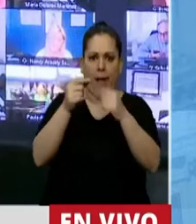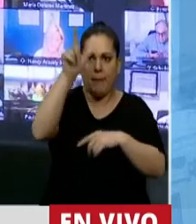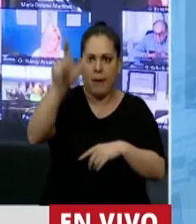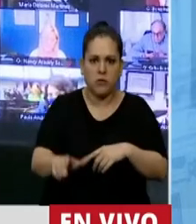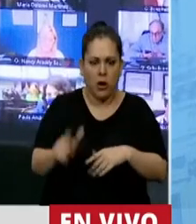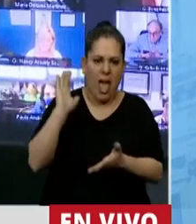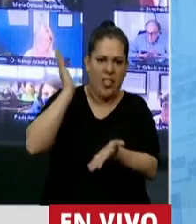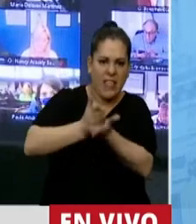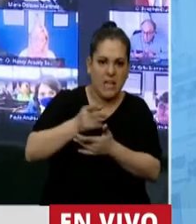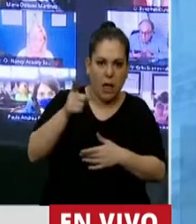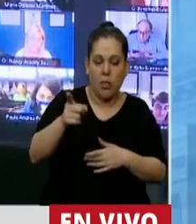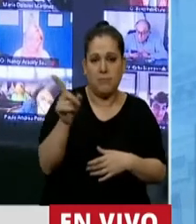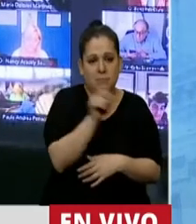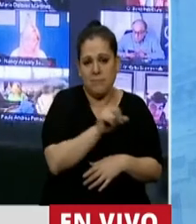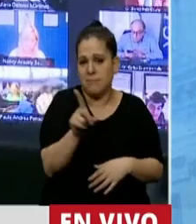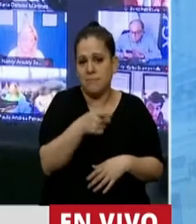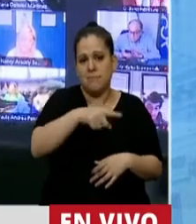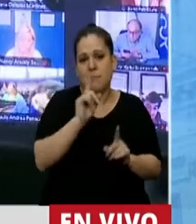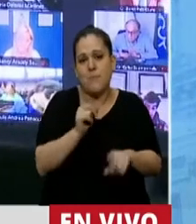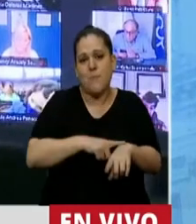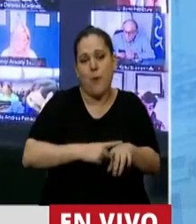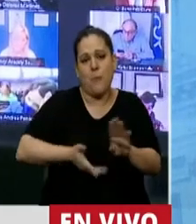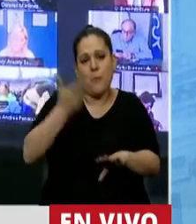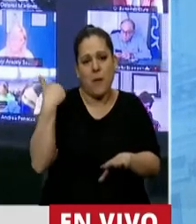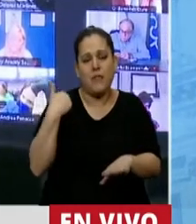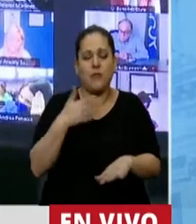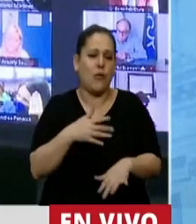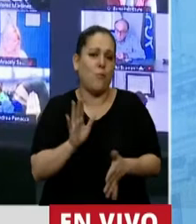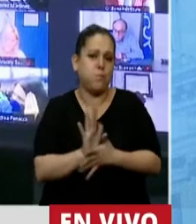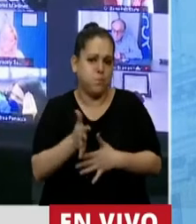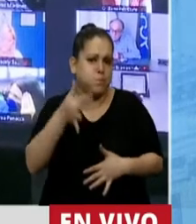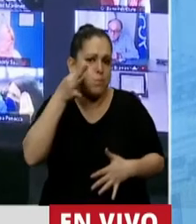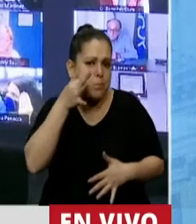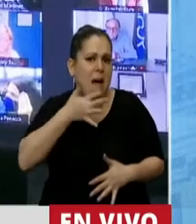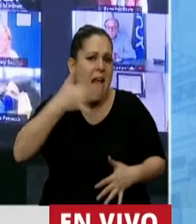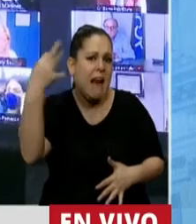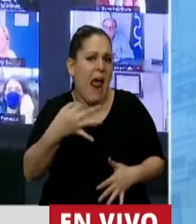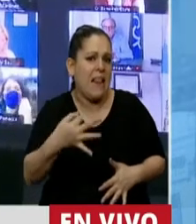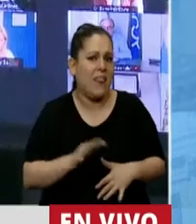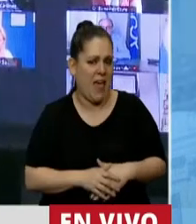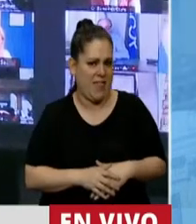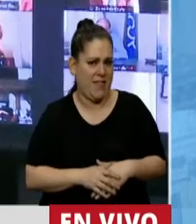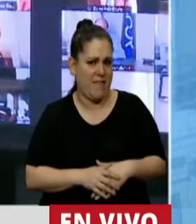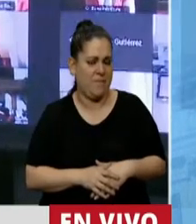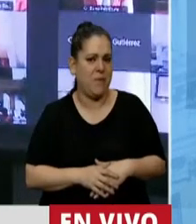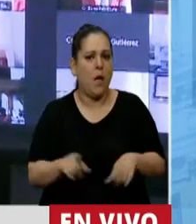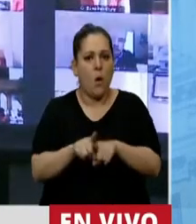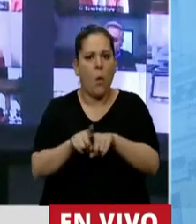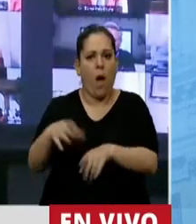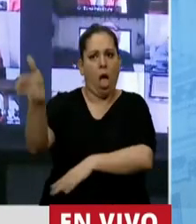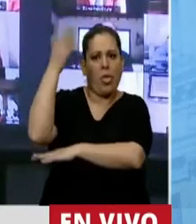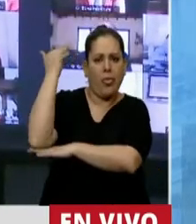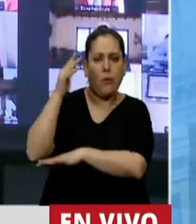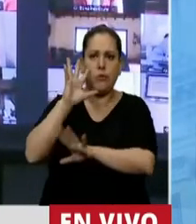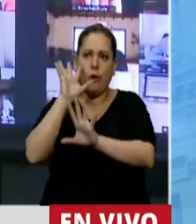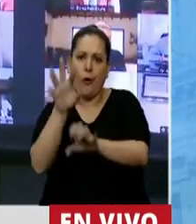No, porque estaban llevados por la famosa, como decía Borges, la adhesión a la realidad de determinado grupo de gente que va detrás de los discursos de odio,